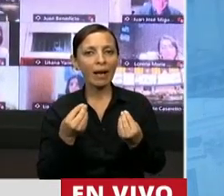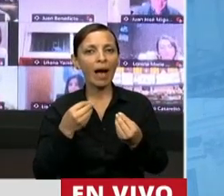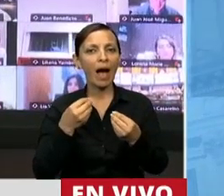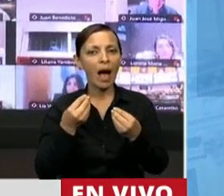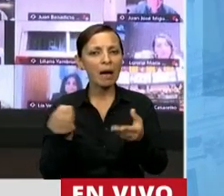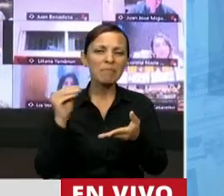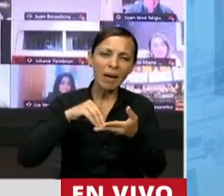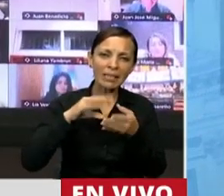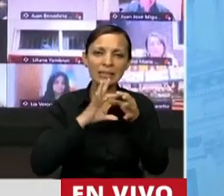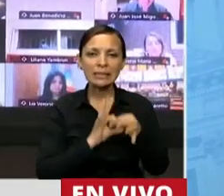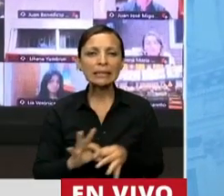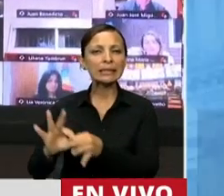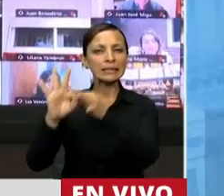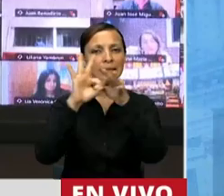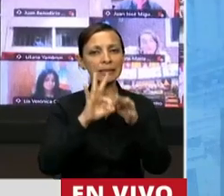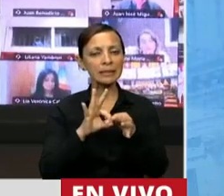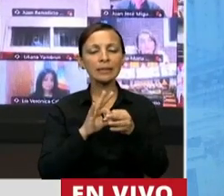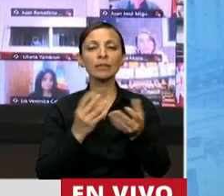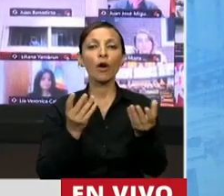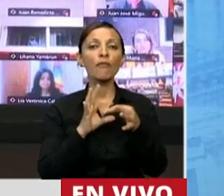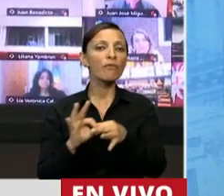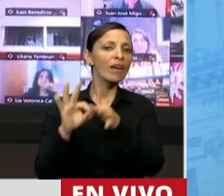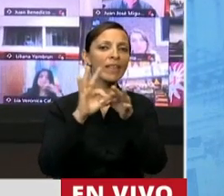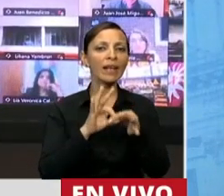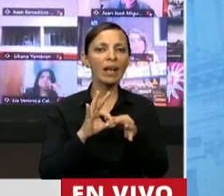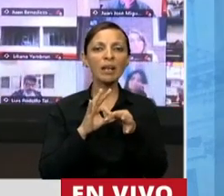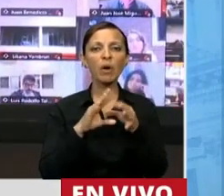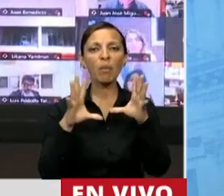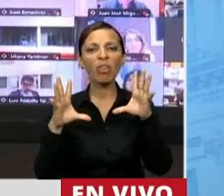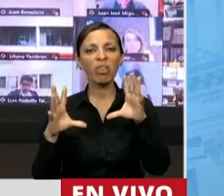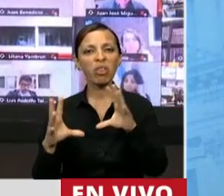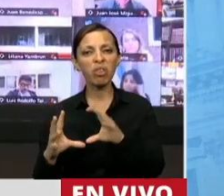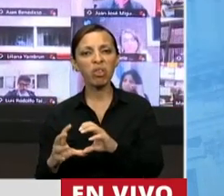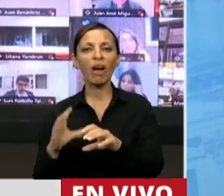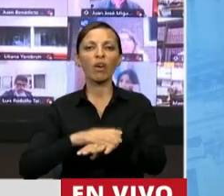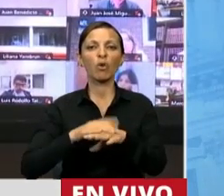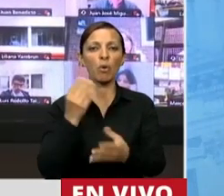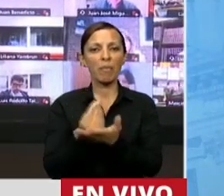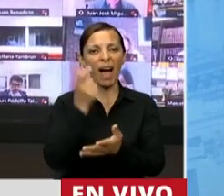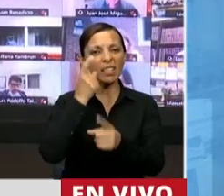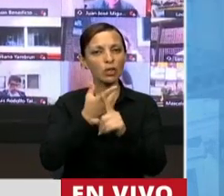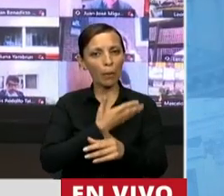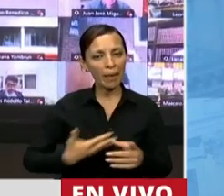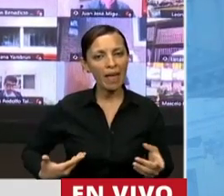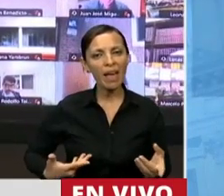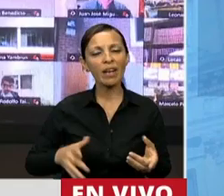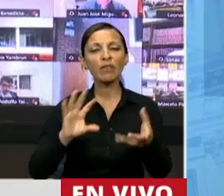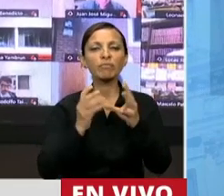federalismo, un federalismo desnotado por la gestión anterior, un federalismo